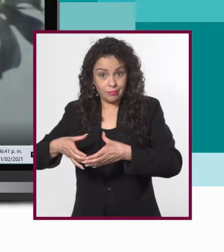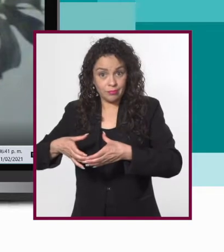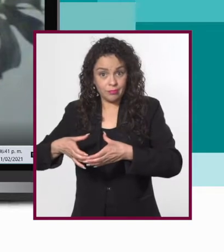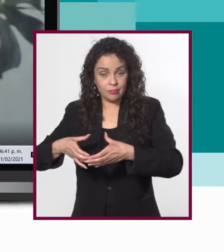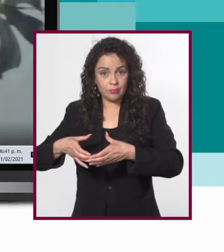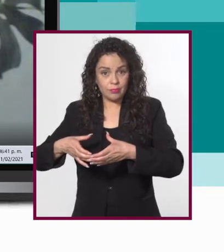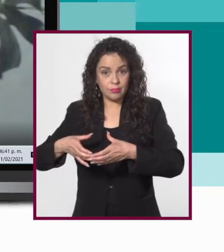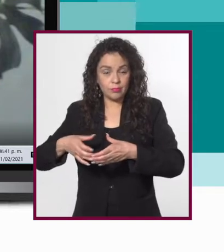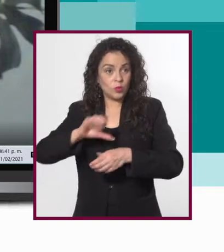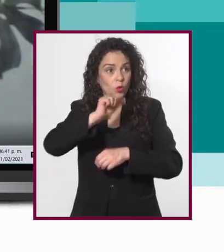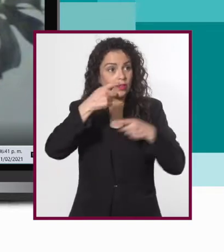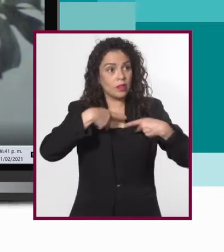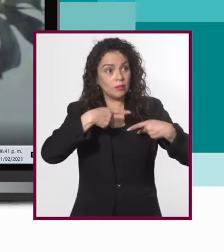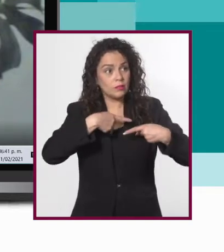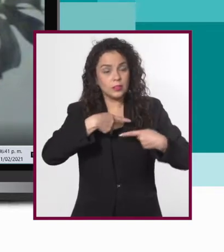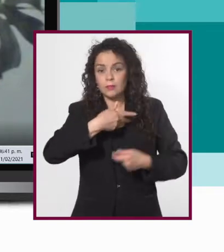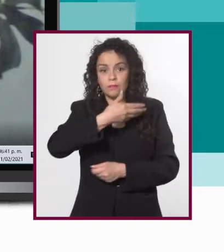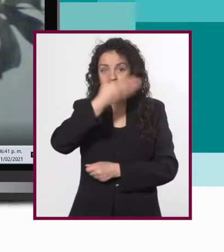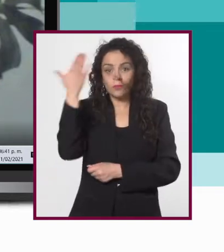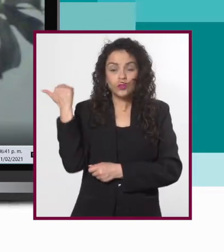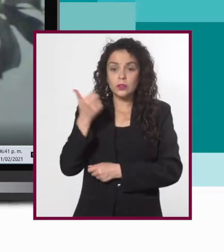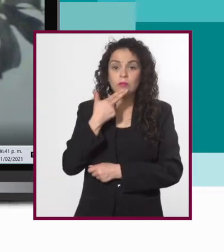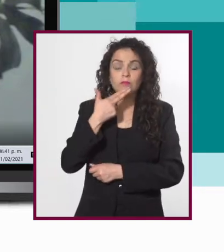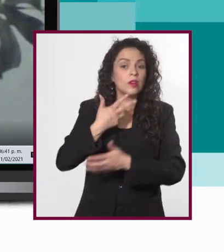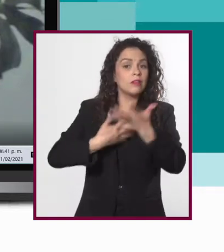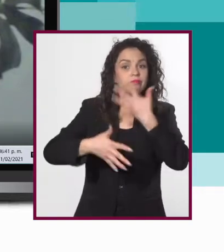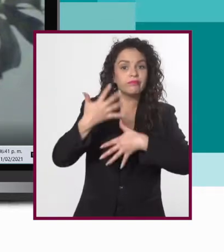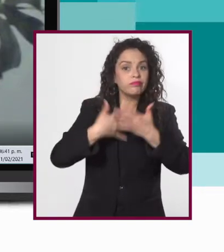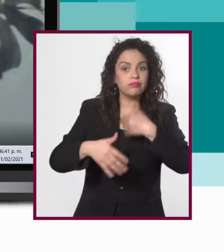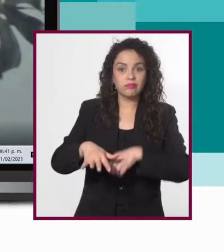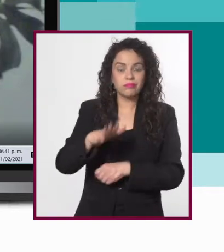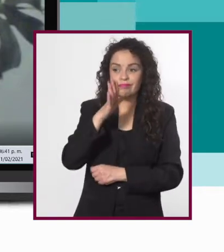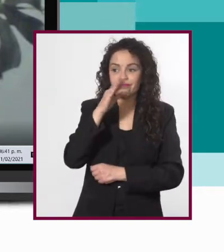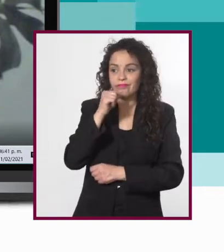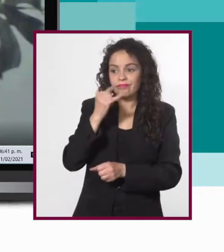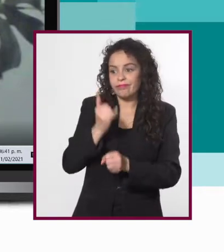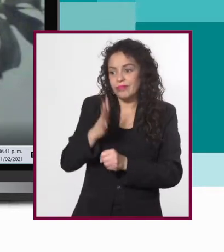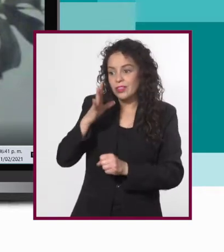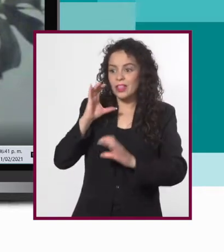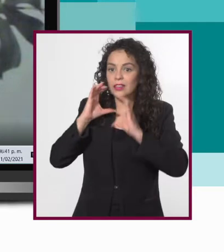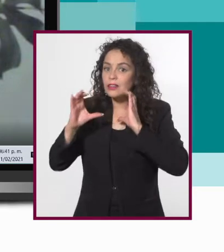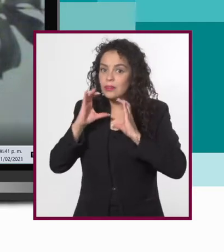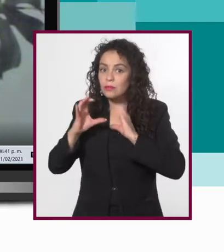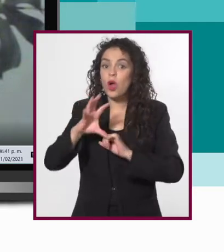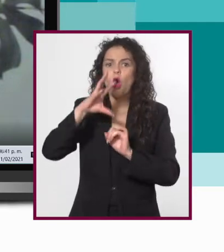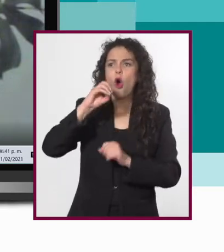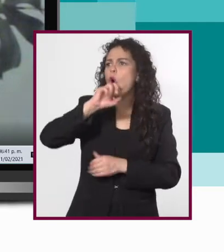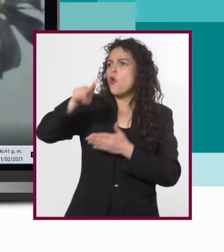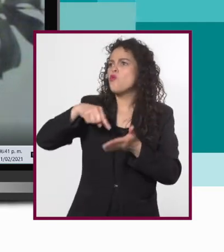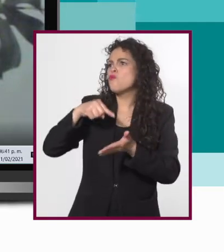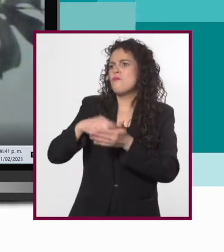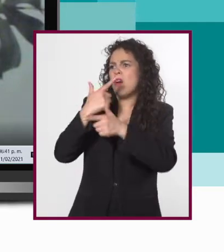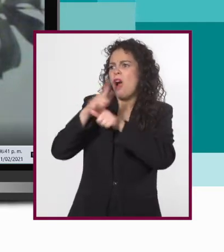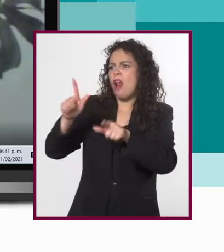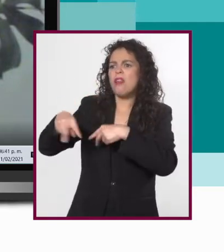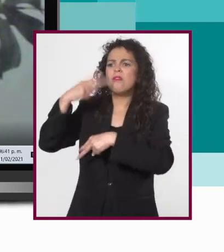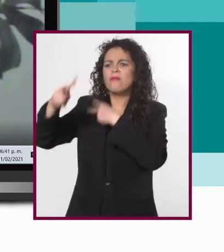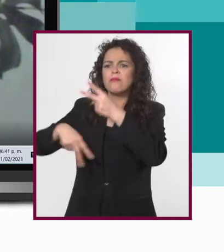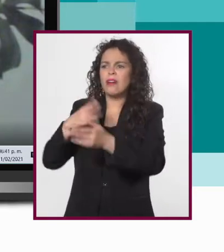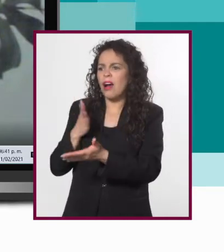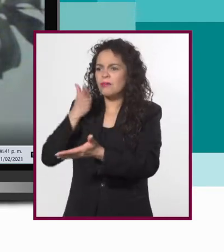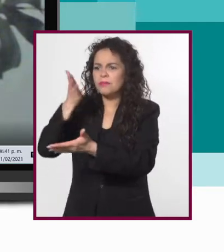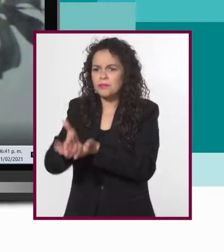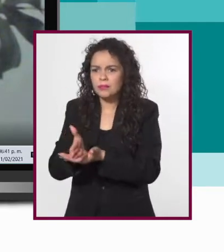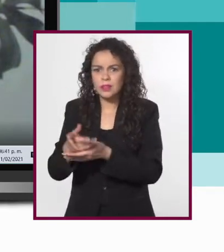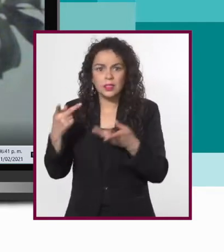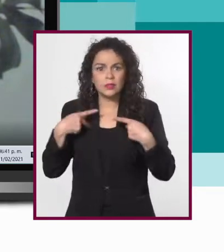saben comunicarse con ellos con esta lengua de señas o el poder ir a cualquier parte y que no haya